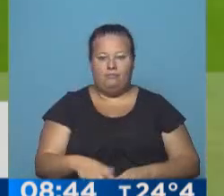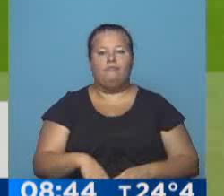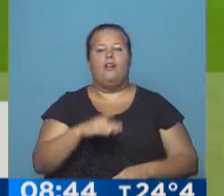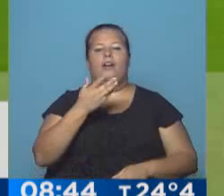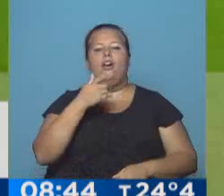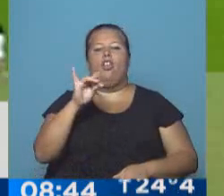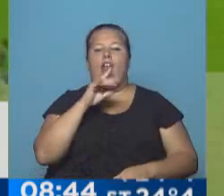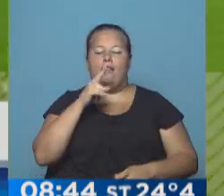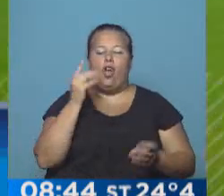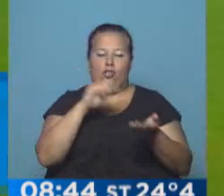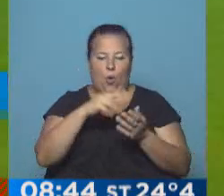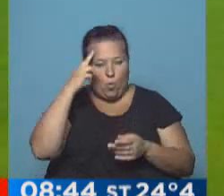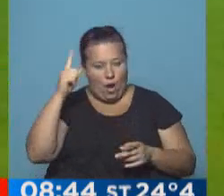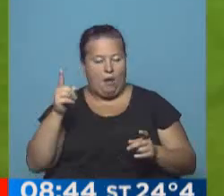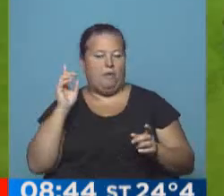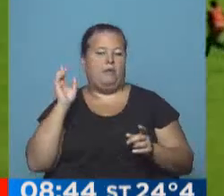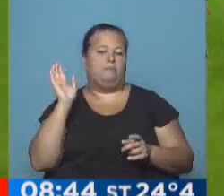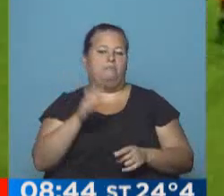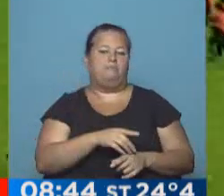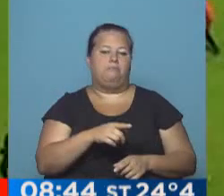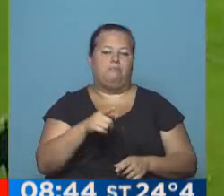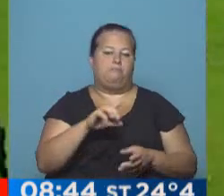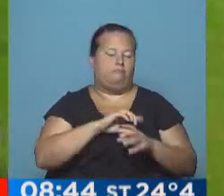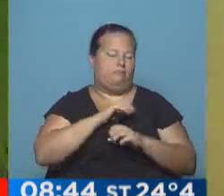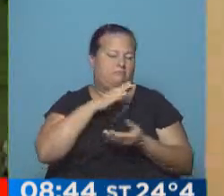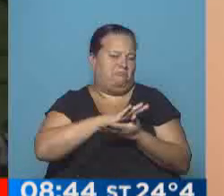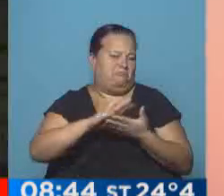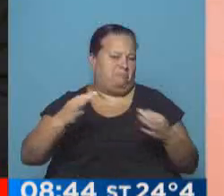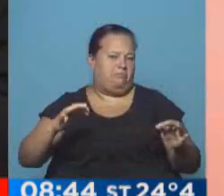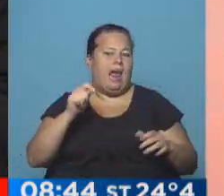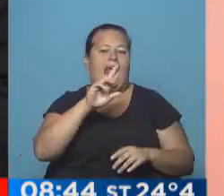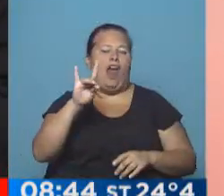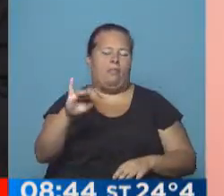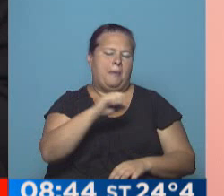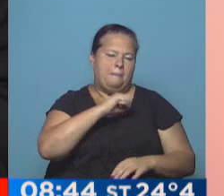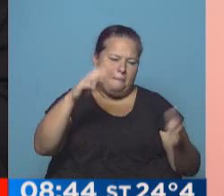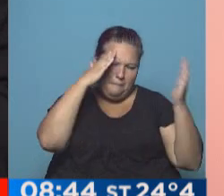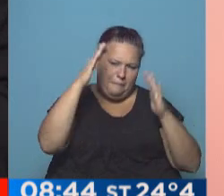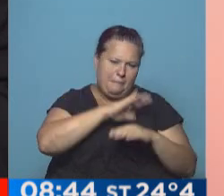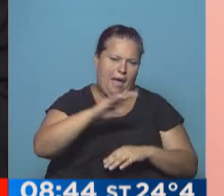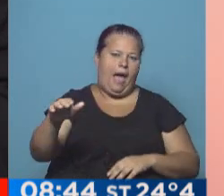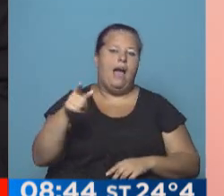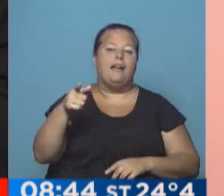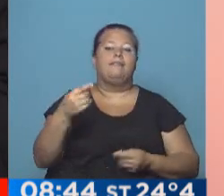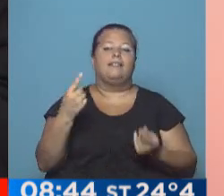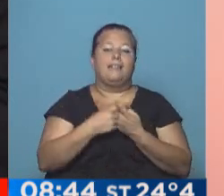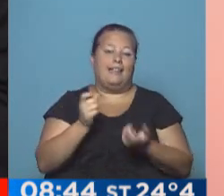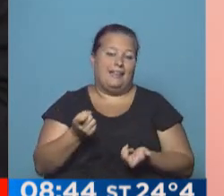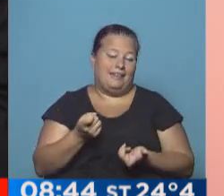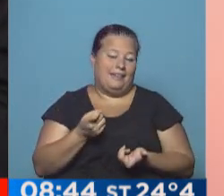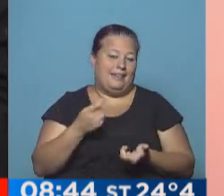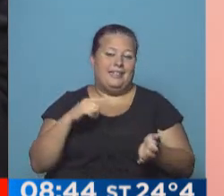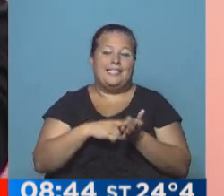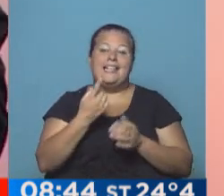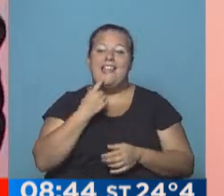Donati fue a jugar al área de 9. La bajó de manera impecable y la Rondo lo fusiló ante, ¿ante quién? Ante los